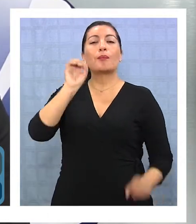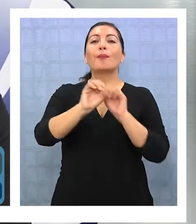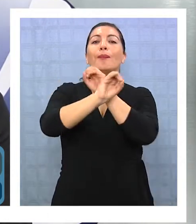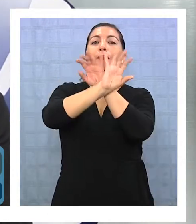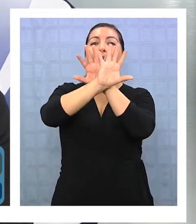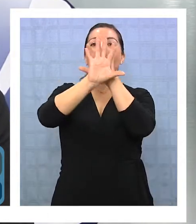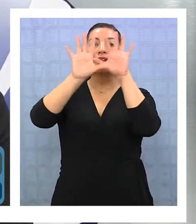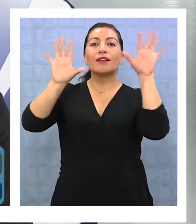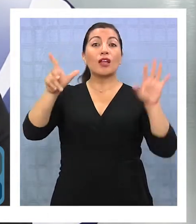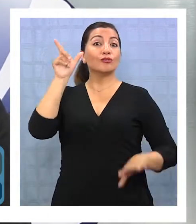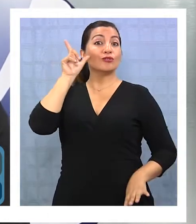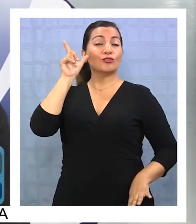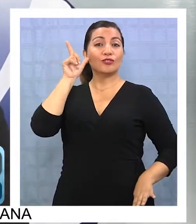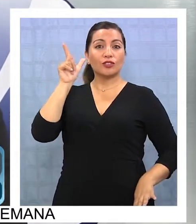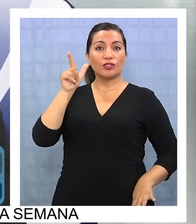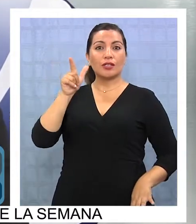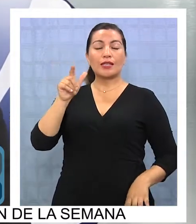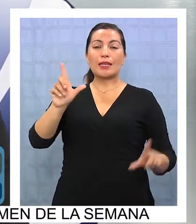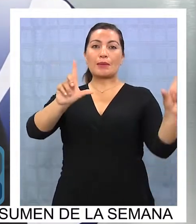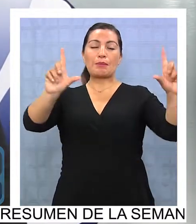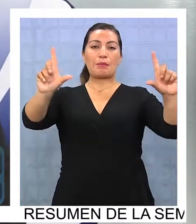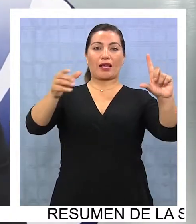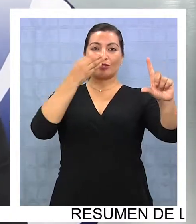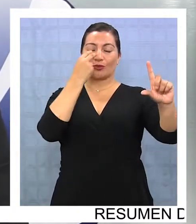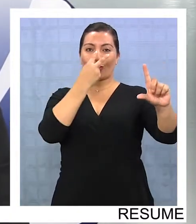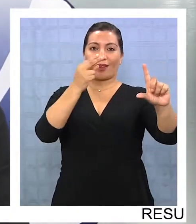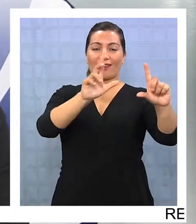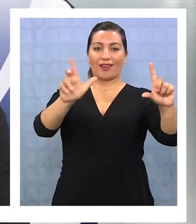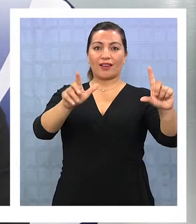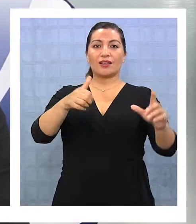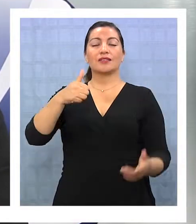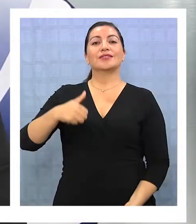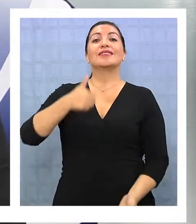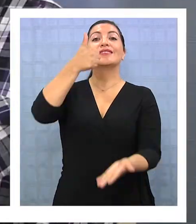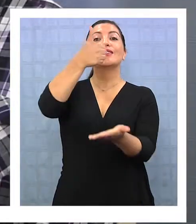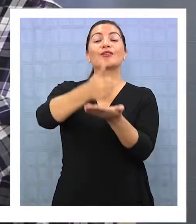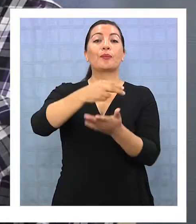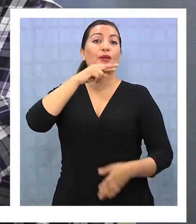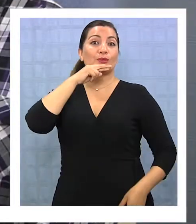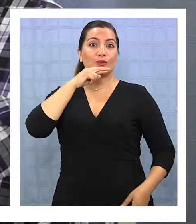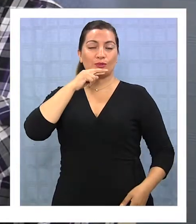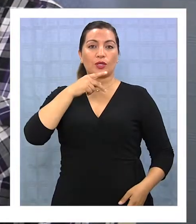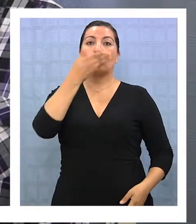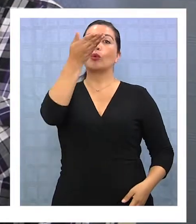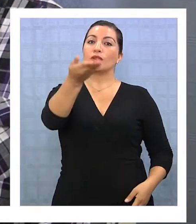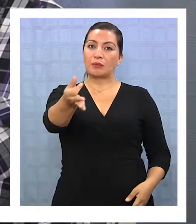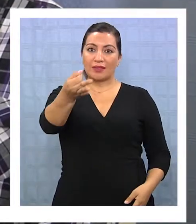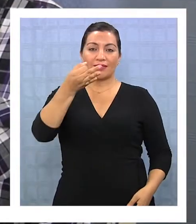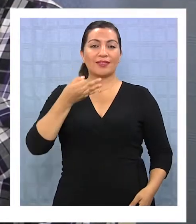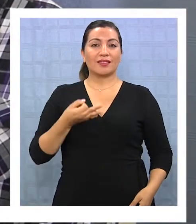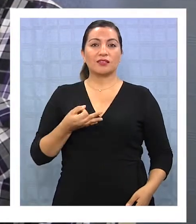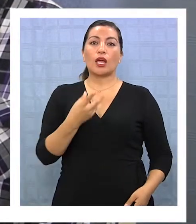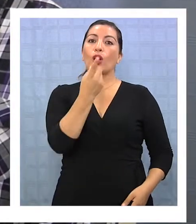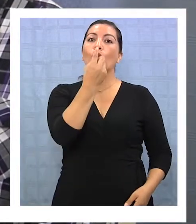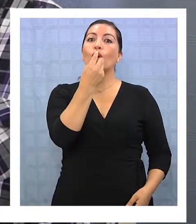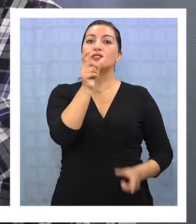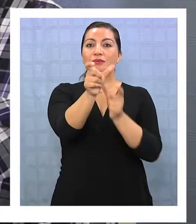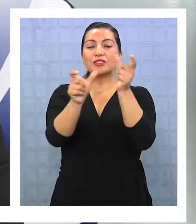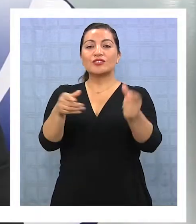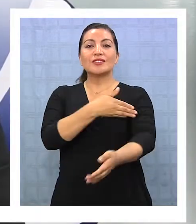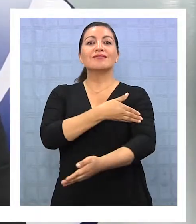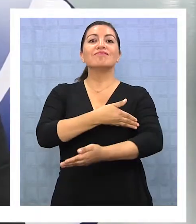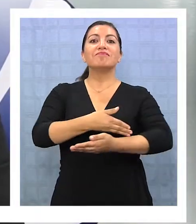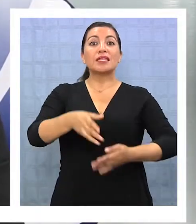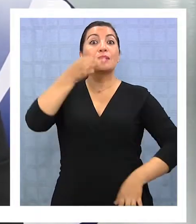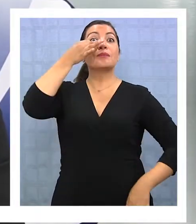ver con mayor claridad de sonido, claridad de imagen, esta Copa Confederaciones. Favoreciendo, como tú decías, a 11 millones